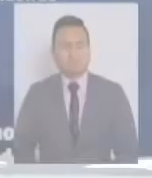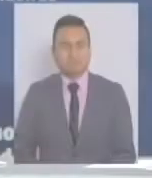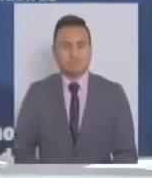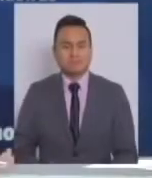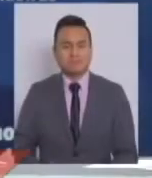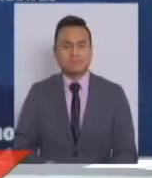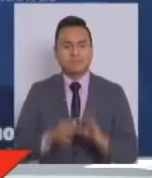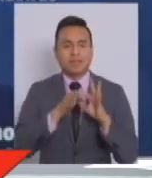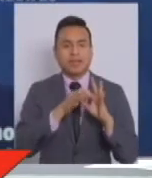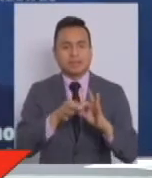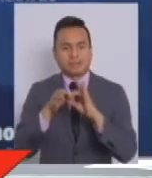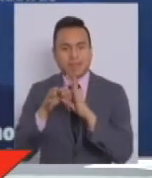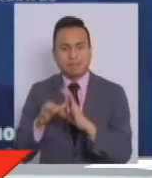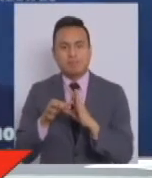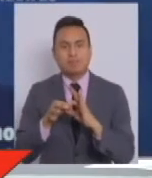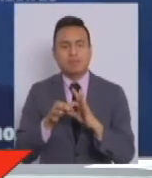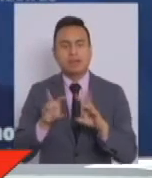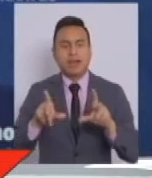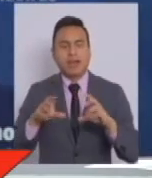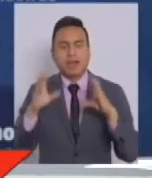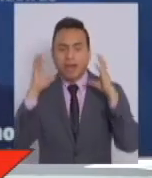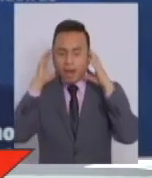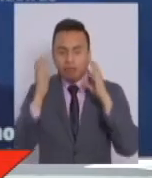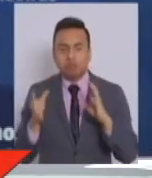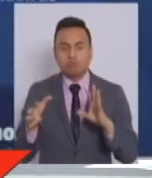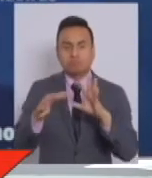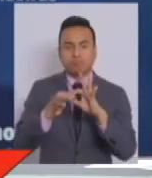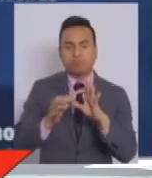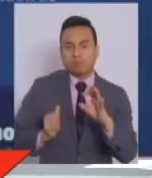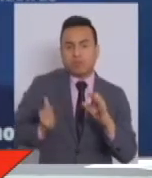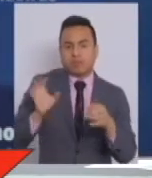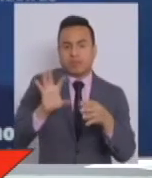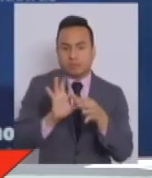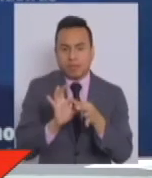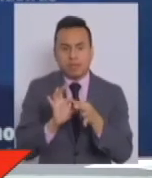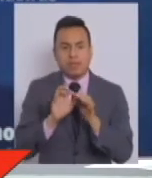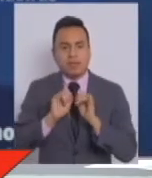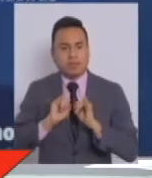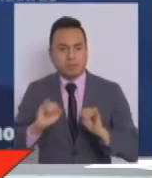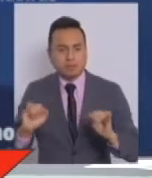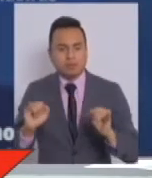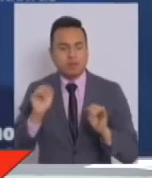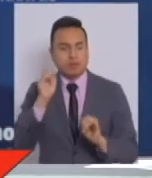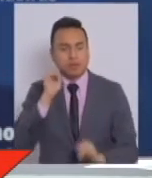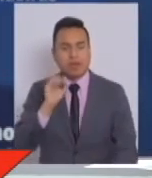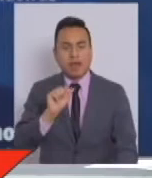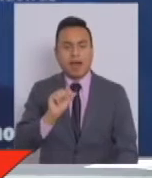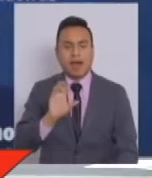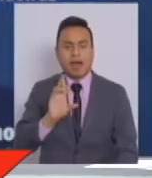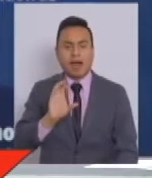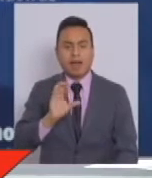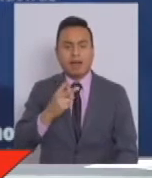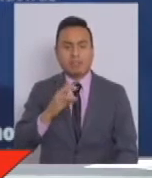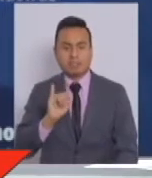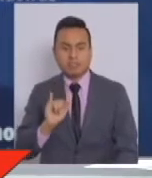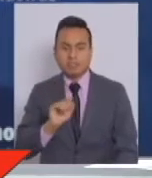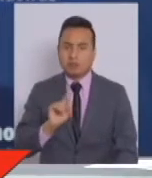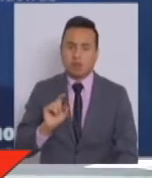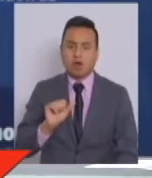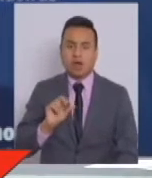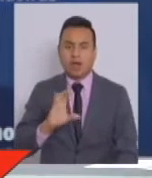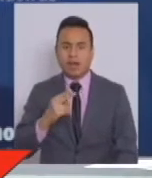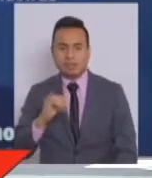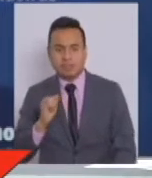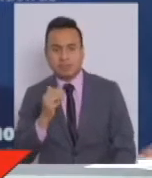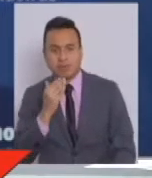Agradecemos a las radios que se suman voluntariamente a esta transmisión, Archie y no Archie. Agradecemos